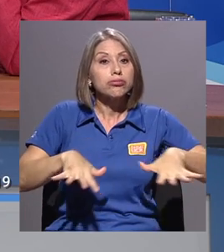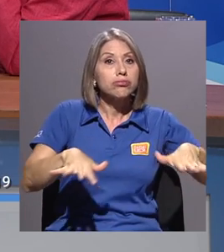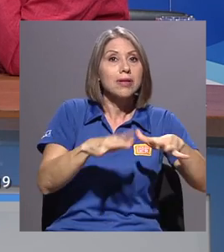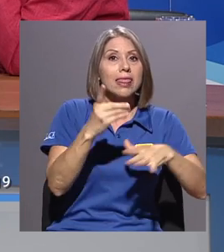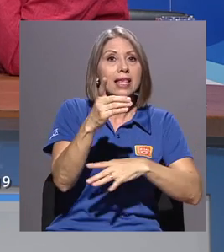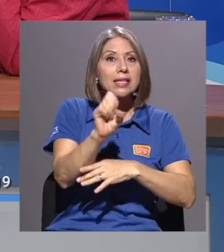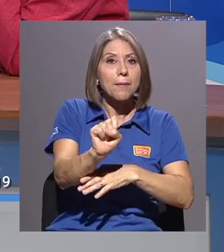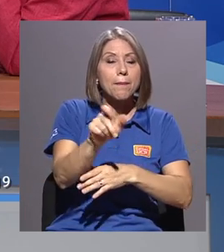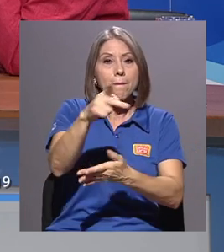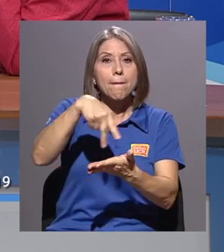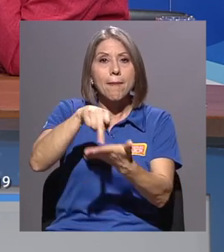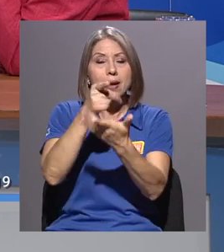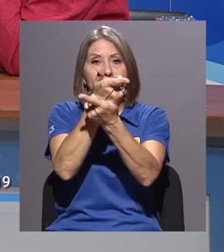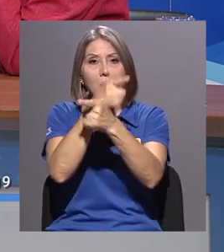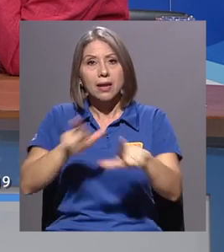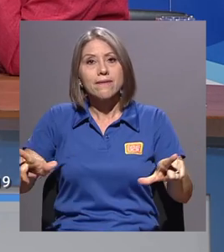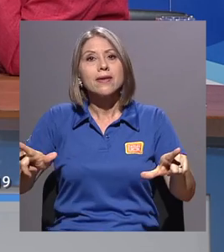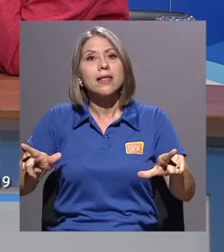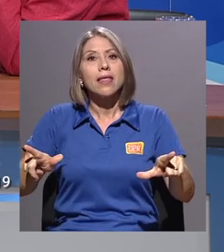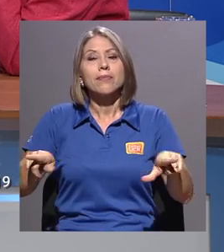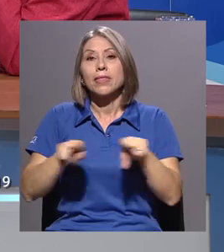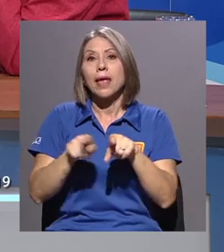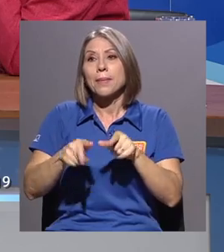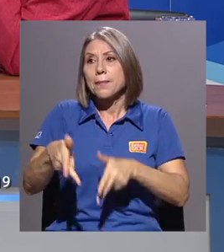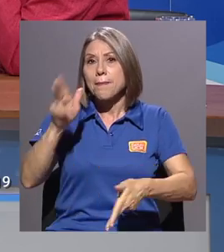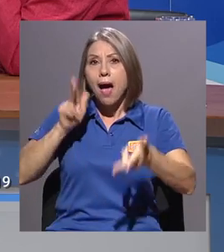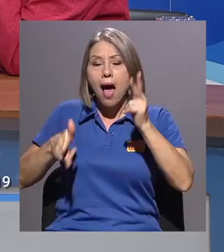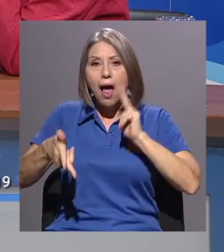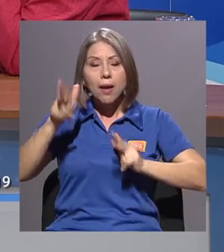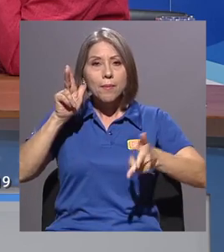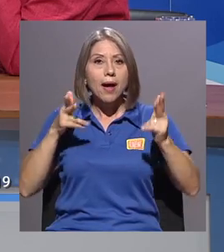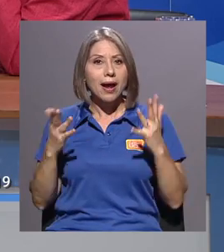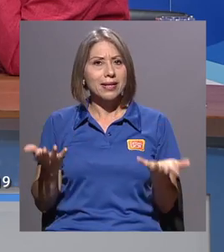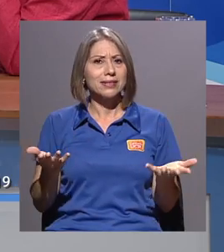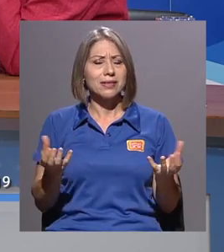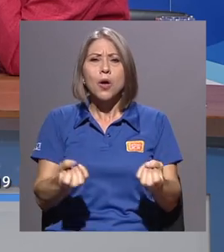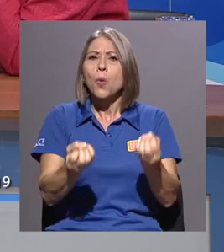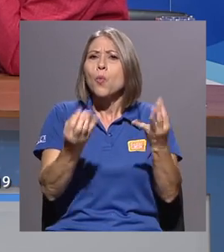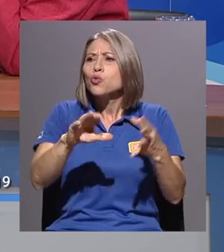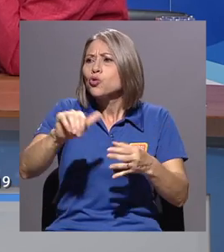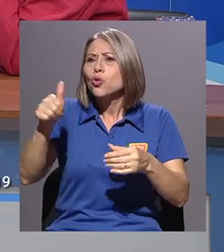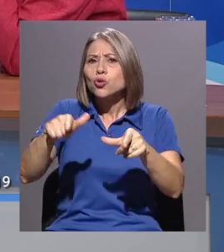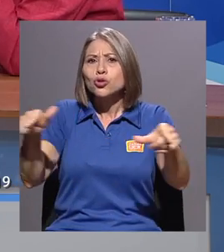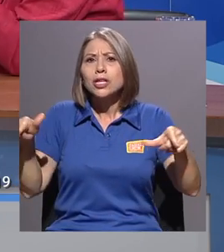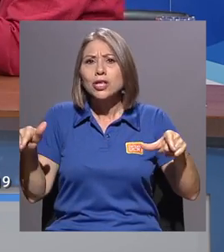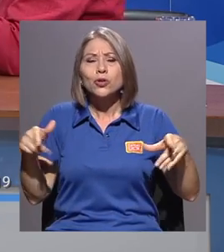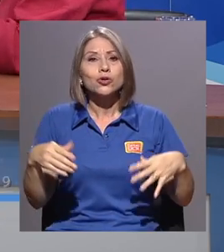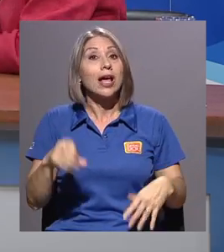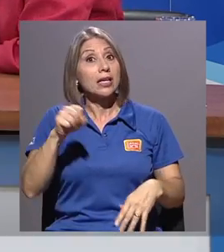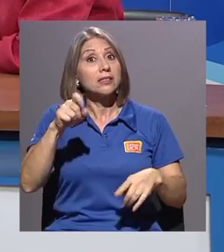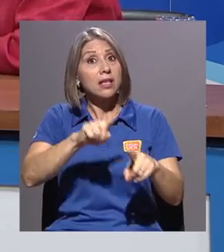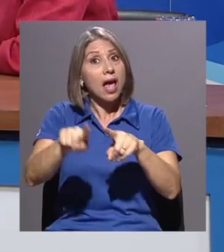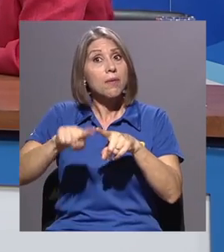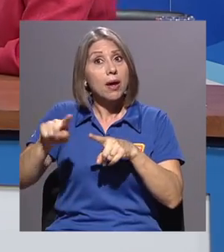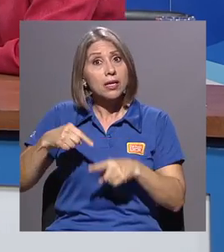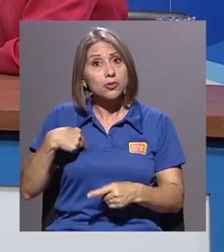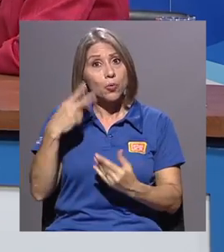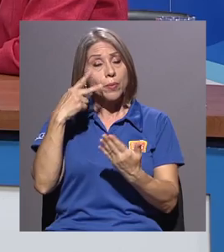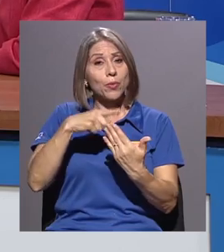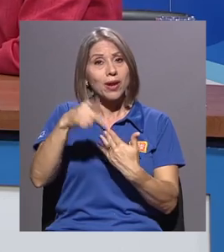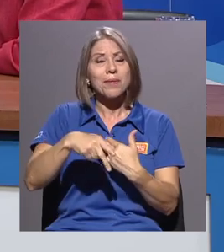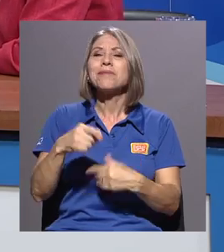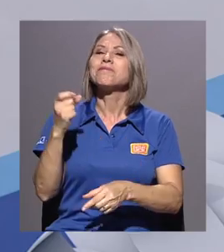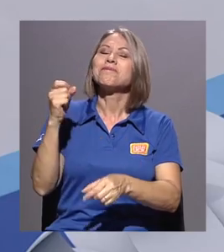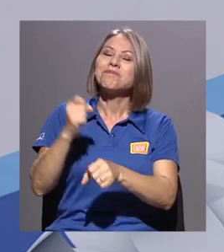en el Parque de la Libertad, en Palmares, muchos otros sitios. varias ciudades, ya estuve viendo el programa. Exacto, y